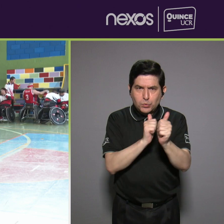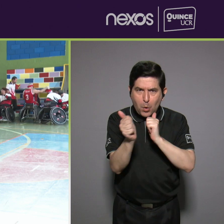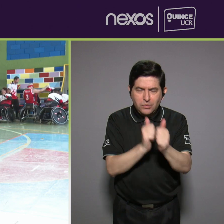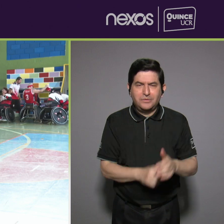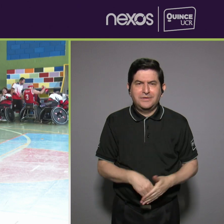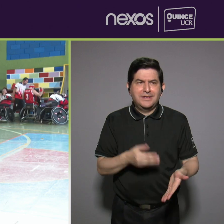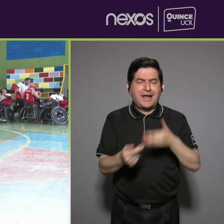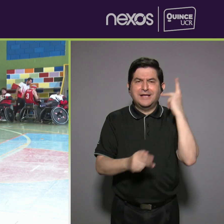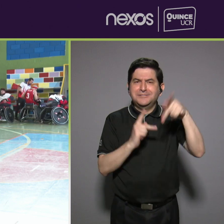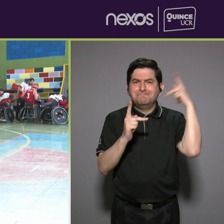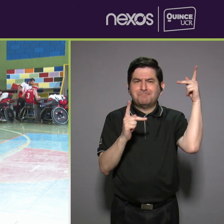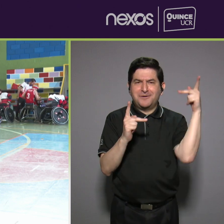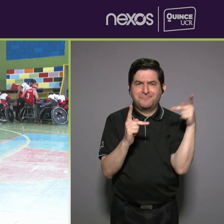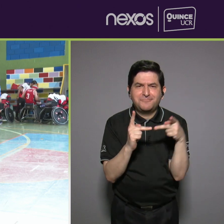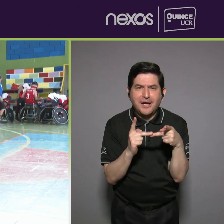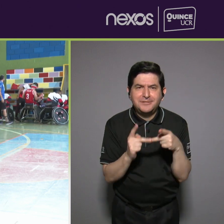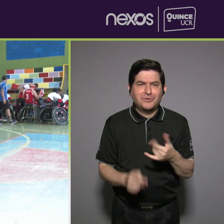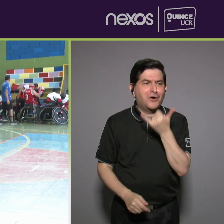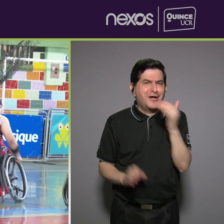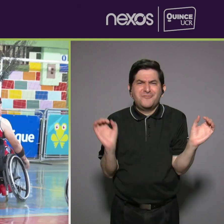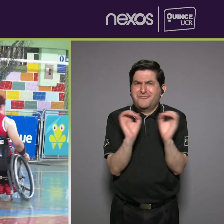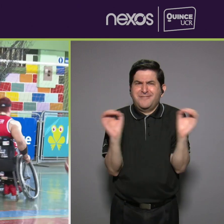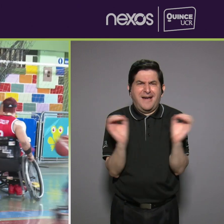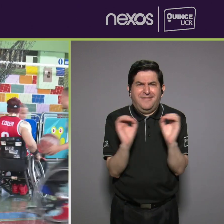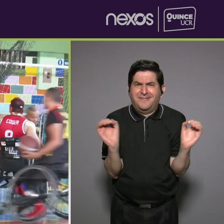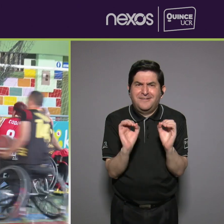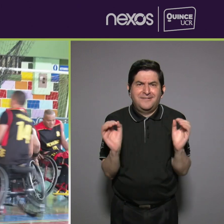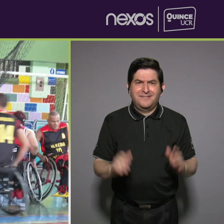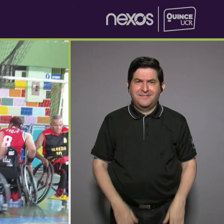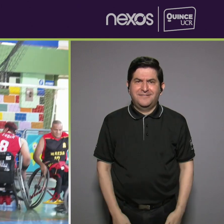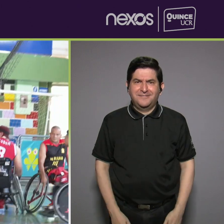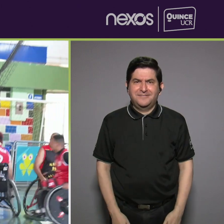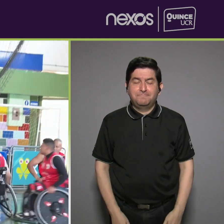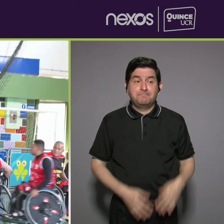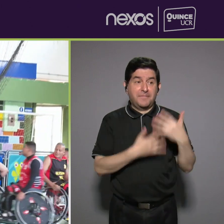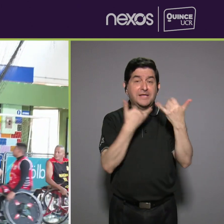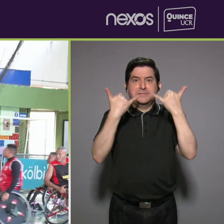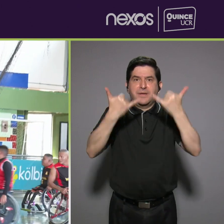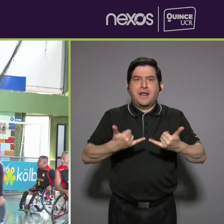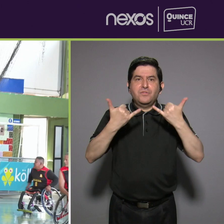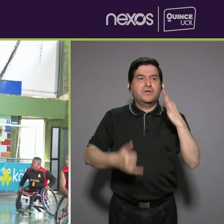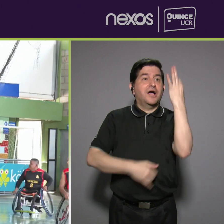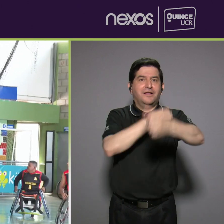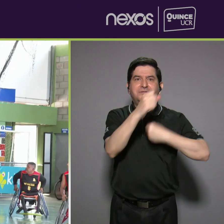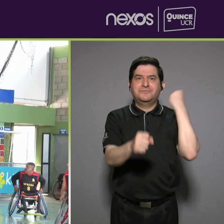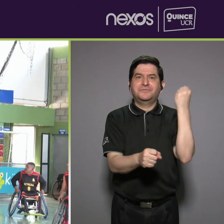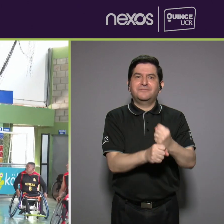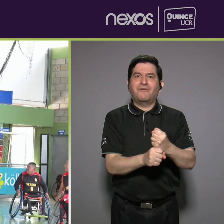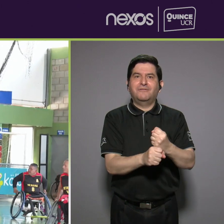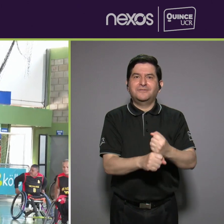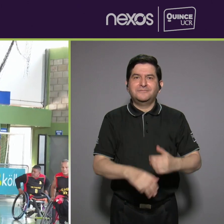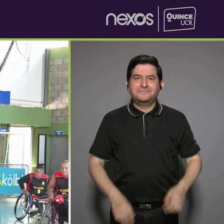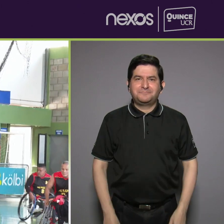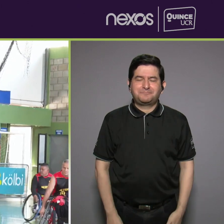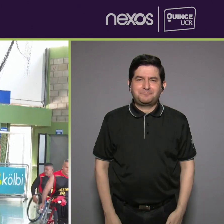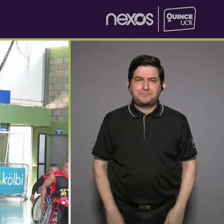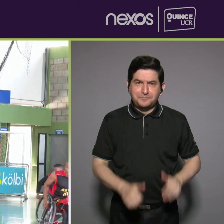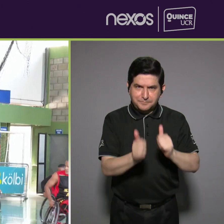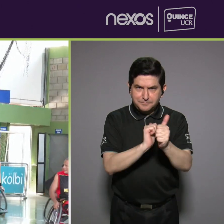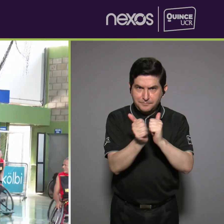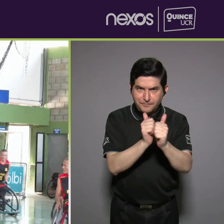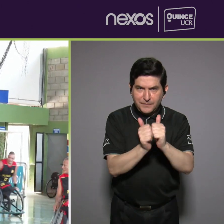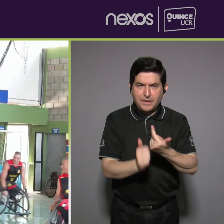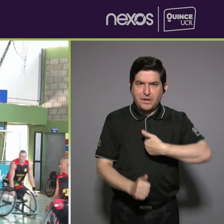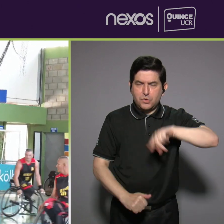prácticamente perfecta no vuelve ordenada y pues nada esperando ya desde ya el próximo año ¿verdad? Competitivamente